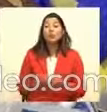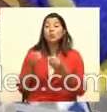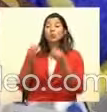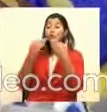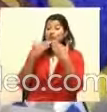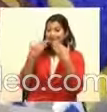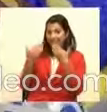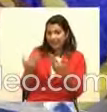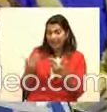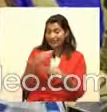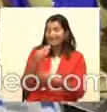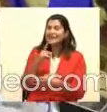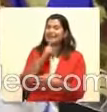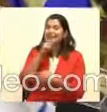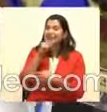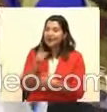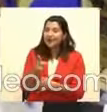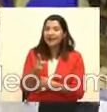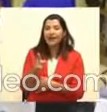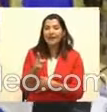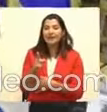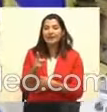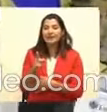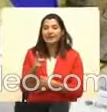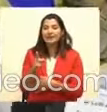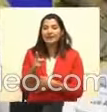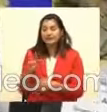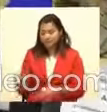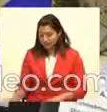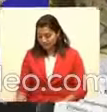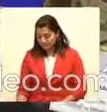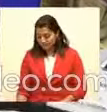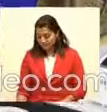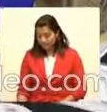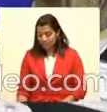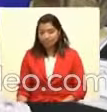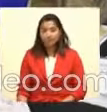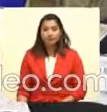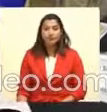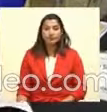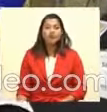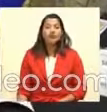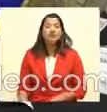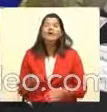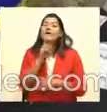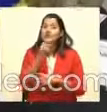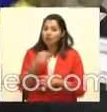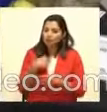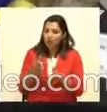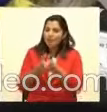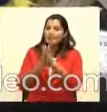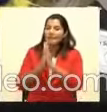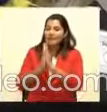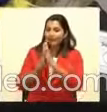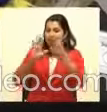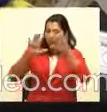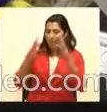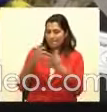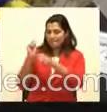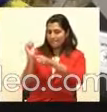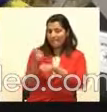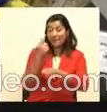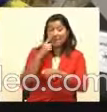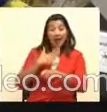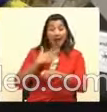muchísimas gracias y de verdad, palabra de renco, como digo yo, que le voy a pedir ese mandaloreano para la fiesta de cumpleaños de mi hijo